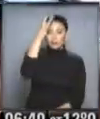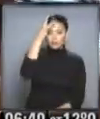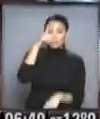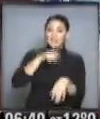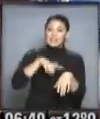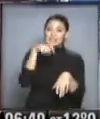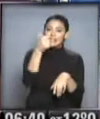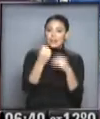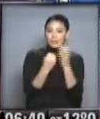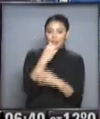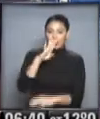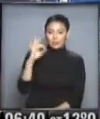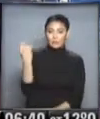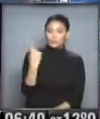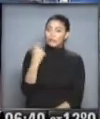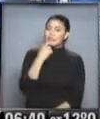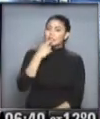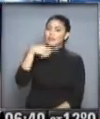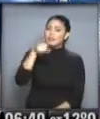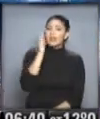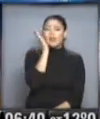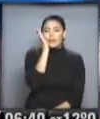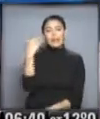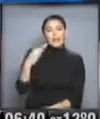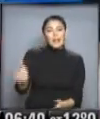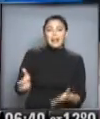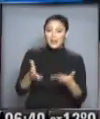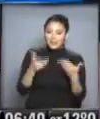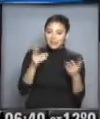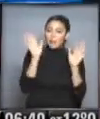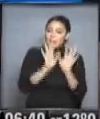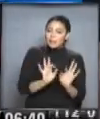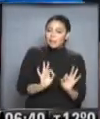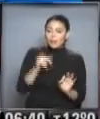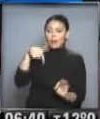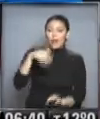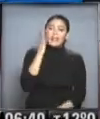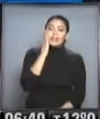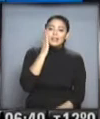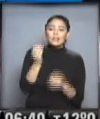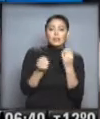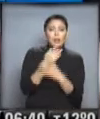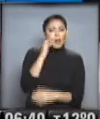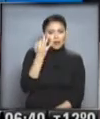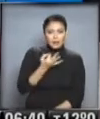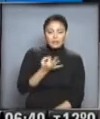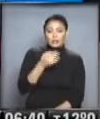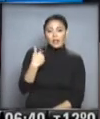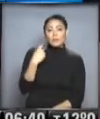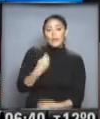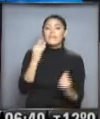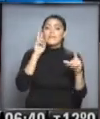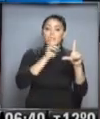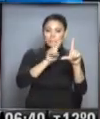.40 de la mañana, si todavía no se levantó, vaya arriba preparándose, porque la tarde y la mañana estarán realmente muy buenas. Y esto lo podemos